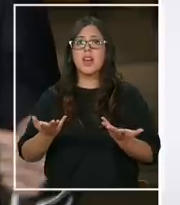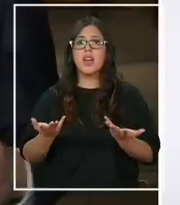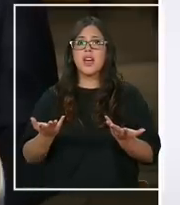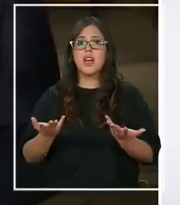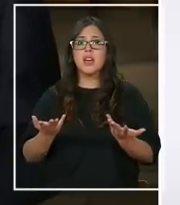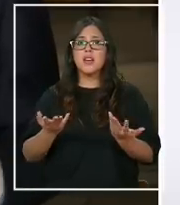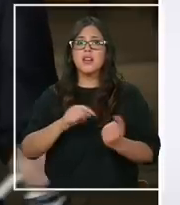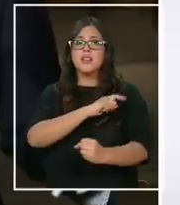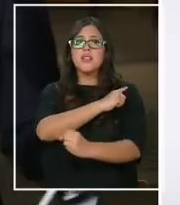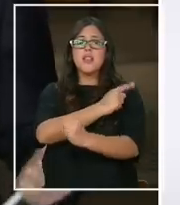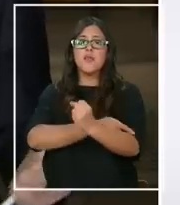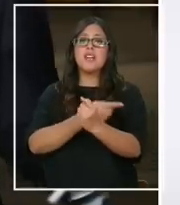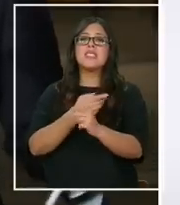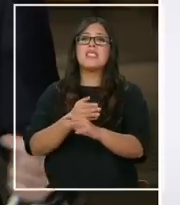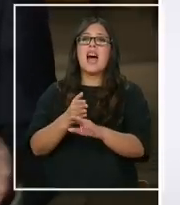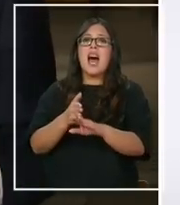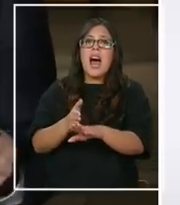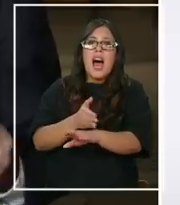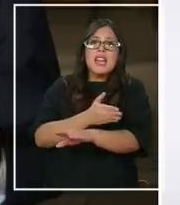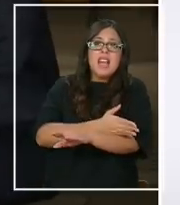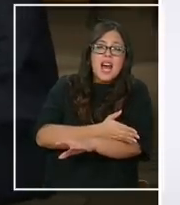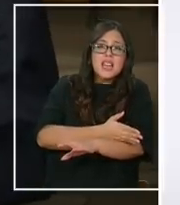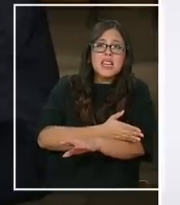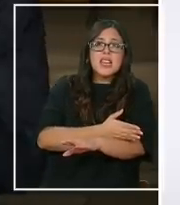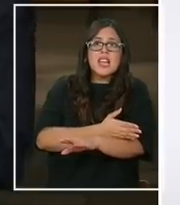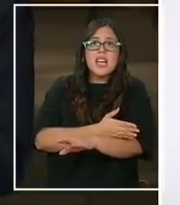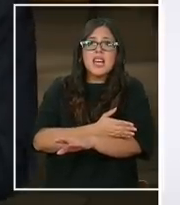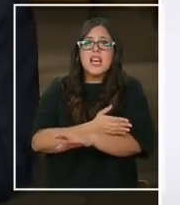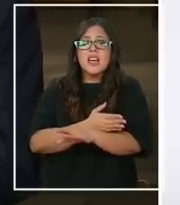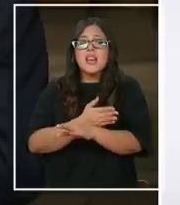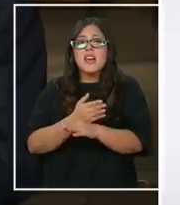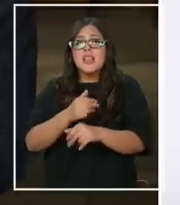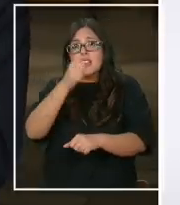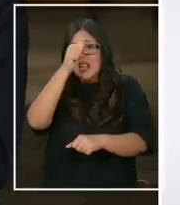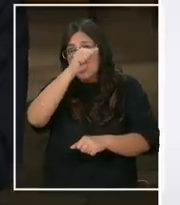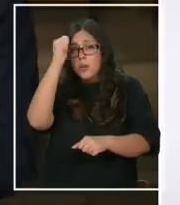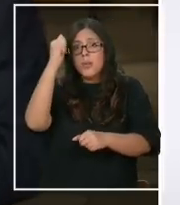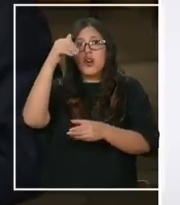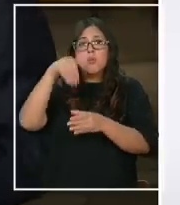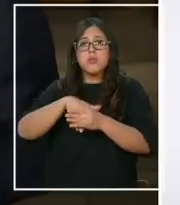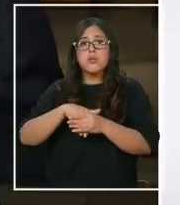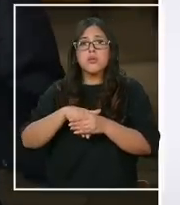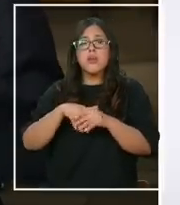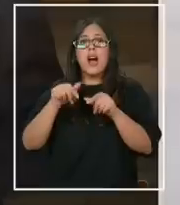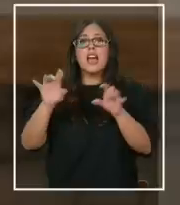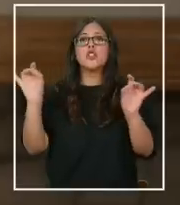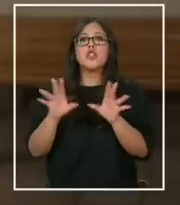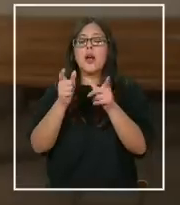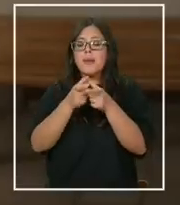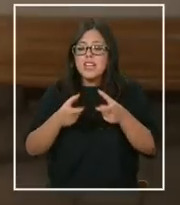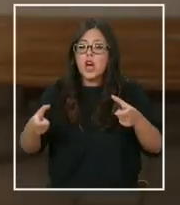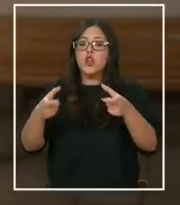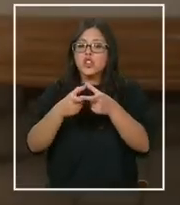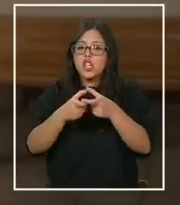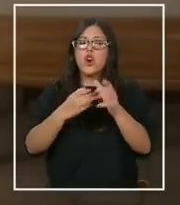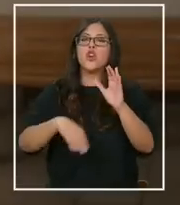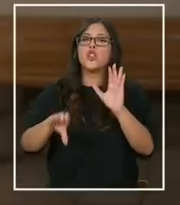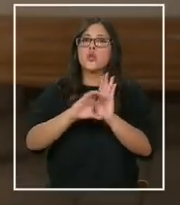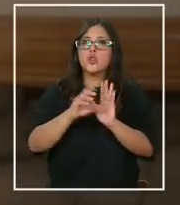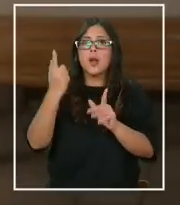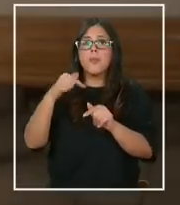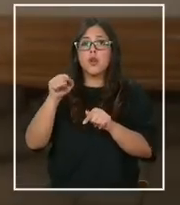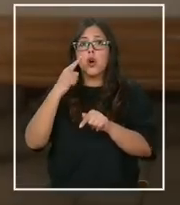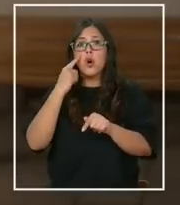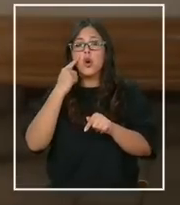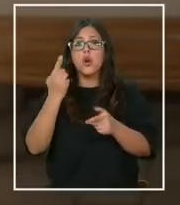hasta antes de la elección del domingo. Se eligió un órgano distinto que es el Consejo Constitucional. Eso no opta que la voluntad